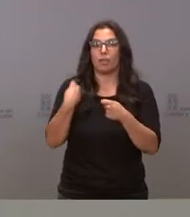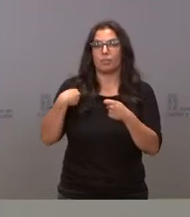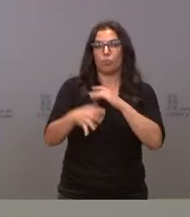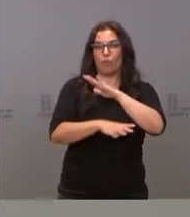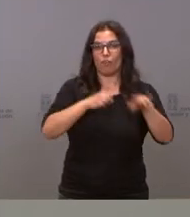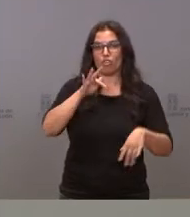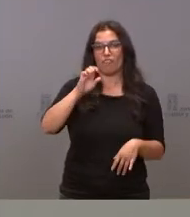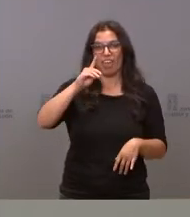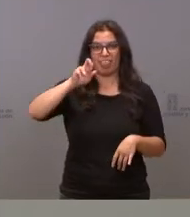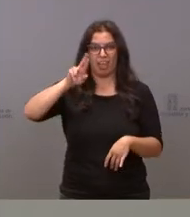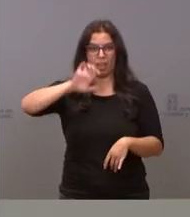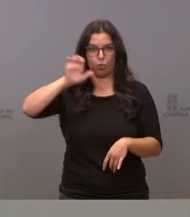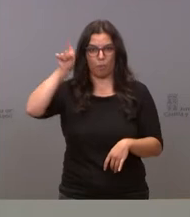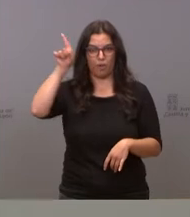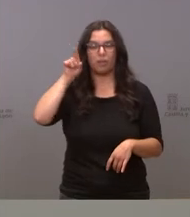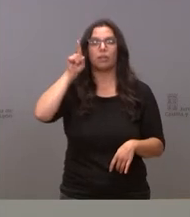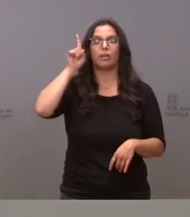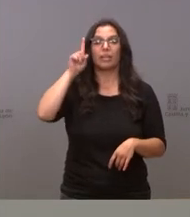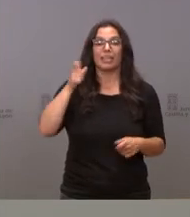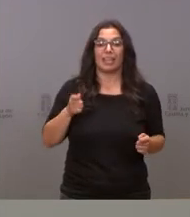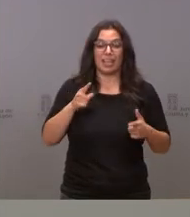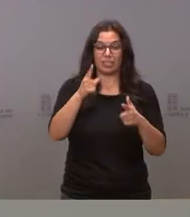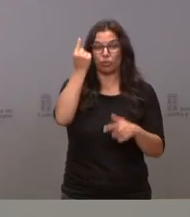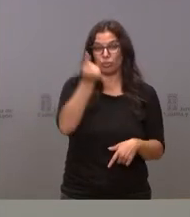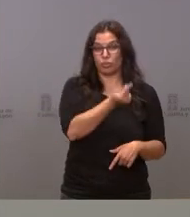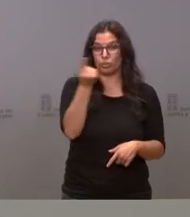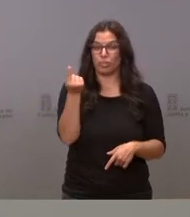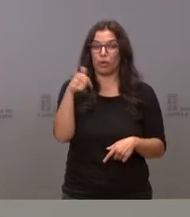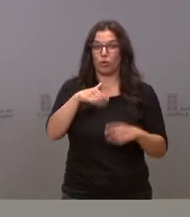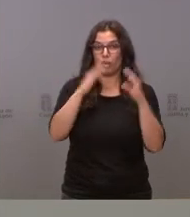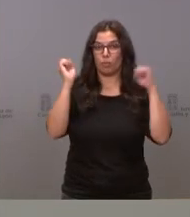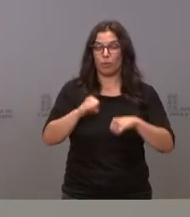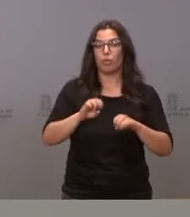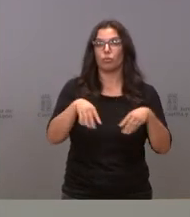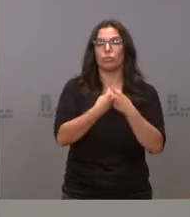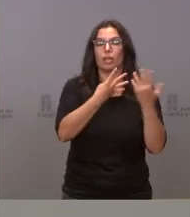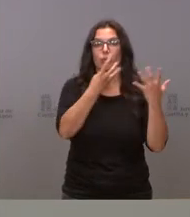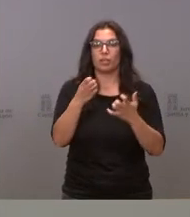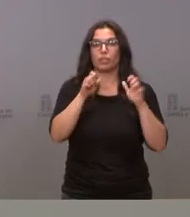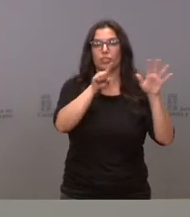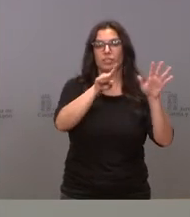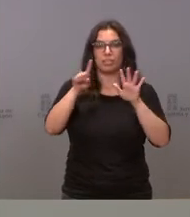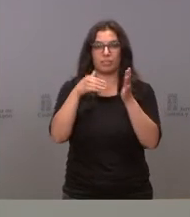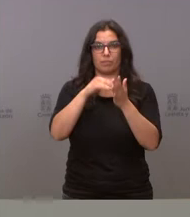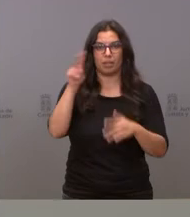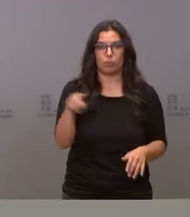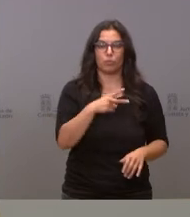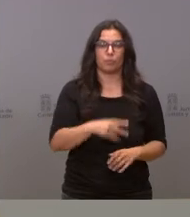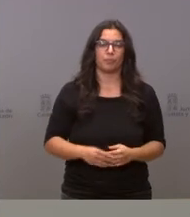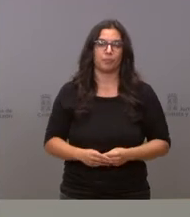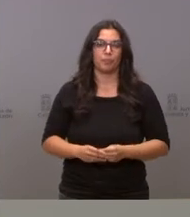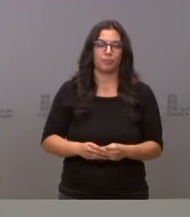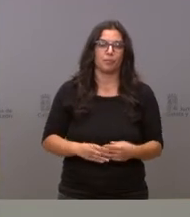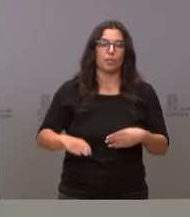y los costes, el importe aprobado esta mañana va a ascender a 976.000 euros. La